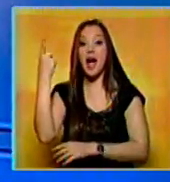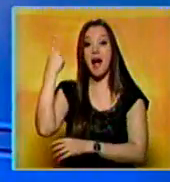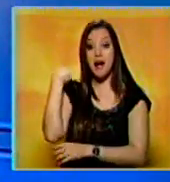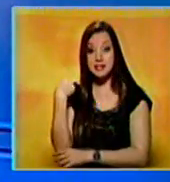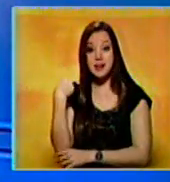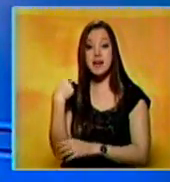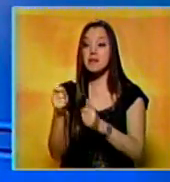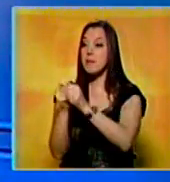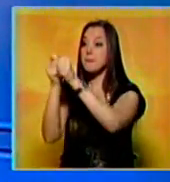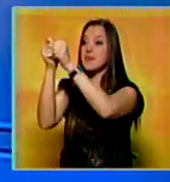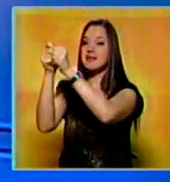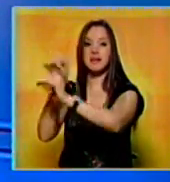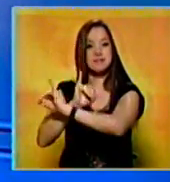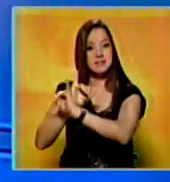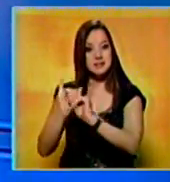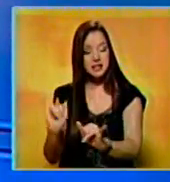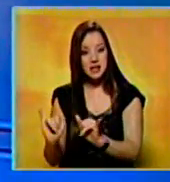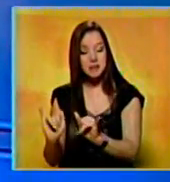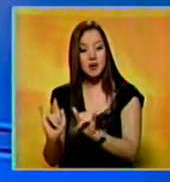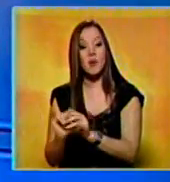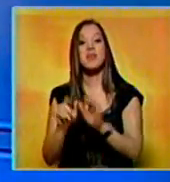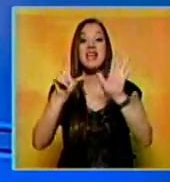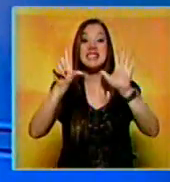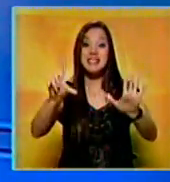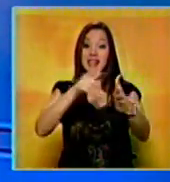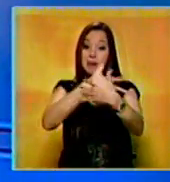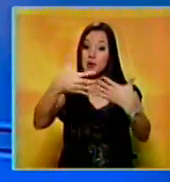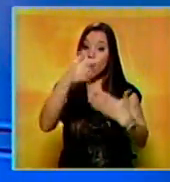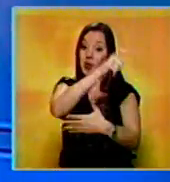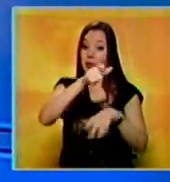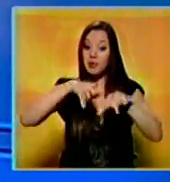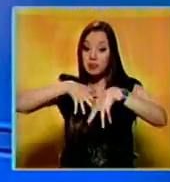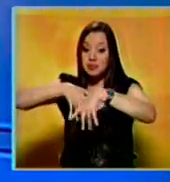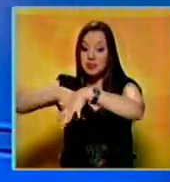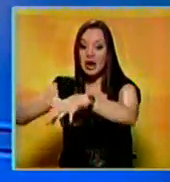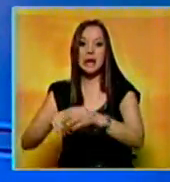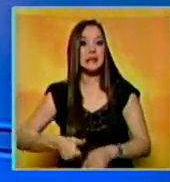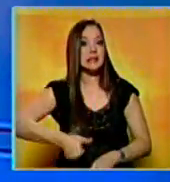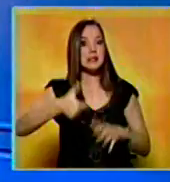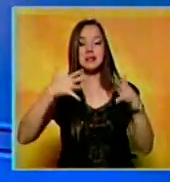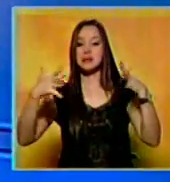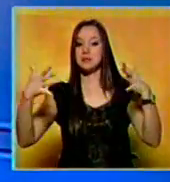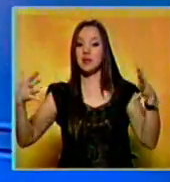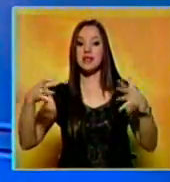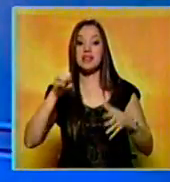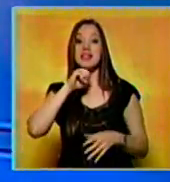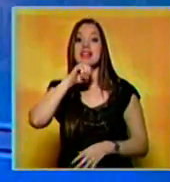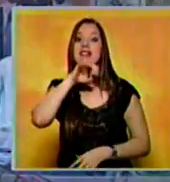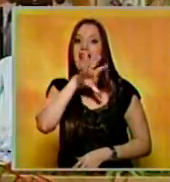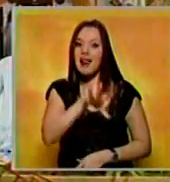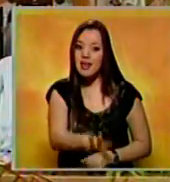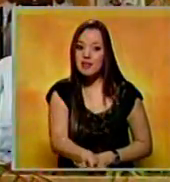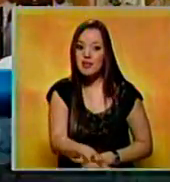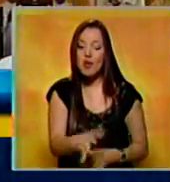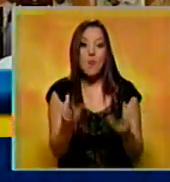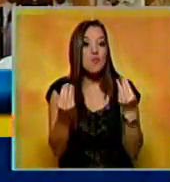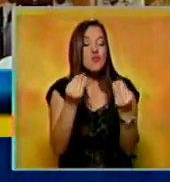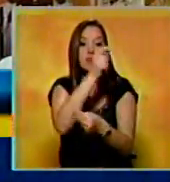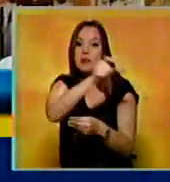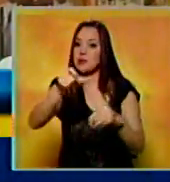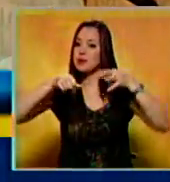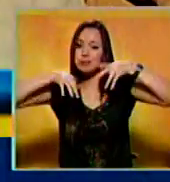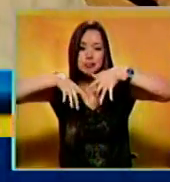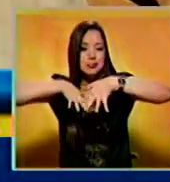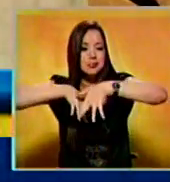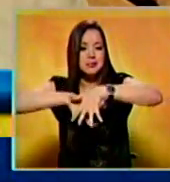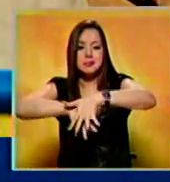Manila a la que asistieron 7 millones de personas, calificado como el mayor evento papal de la historia. Así informó el portavoz